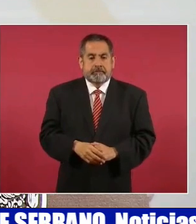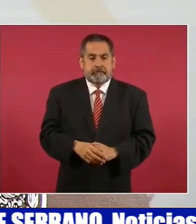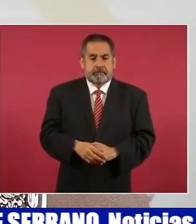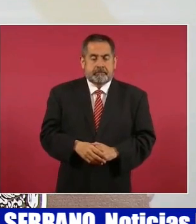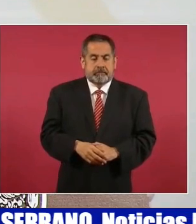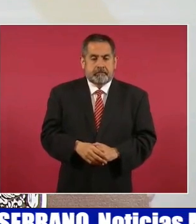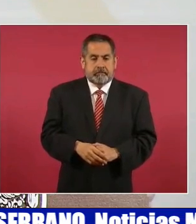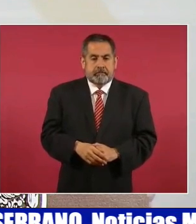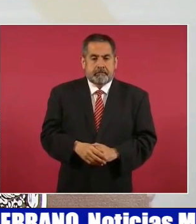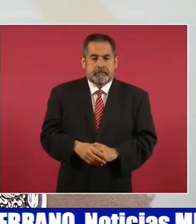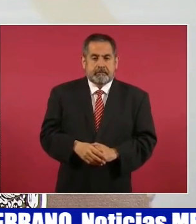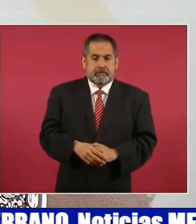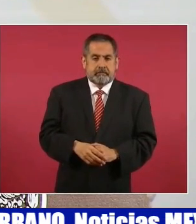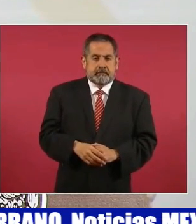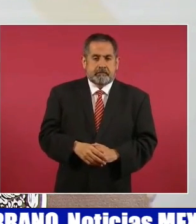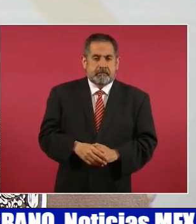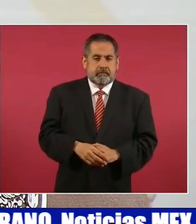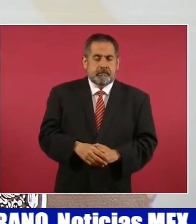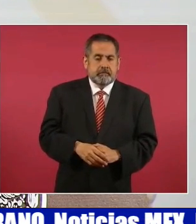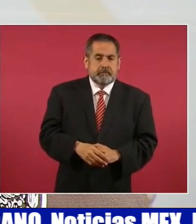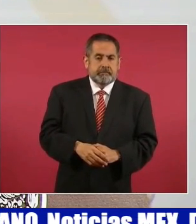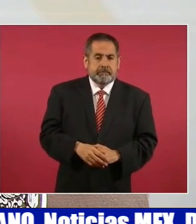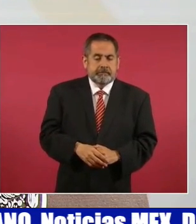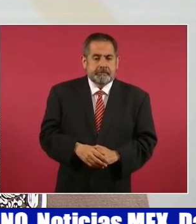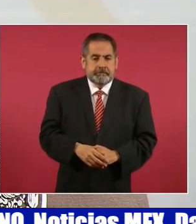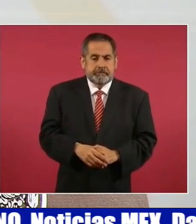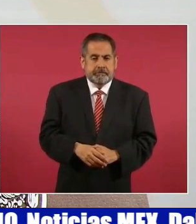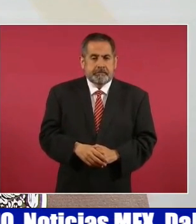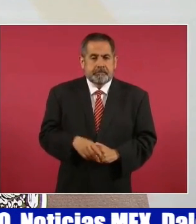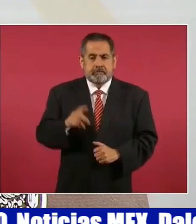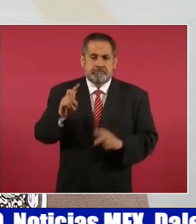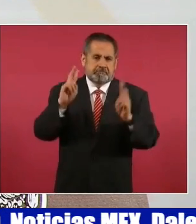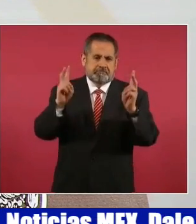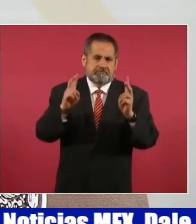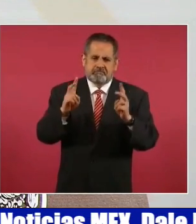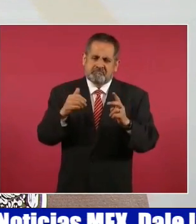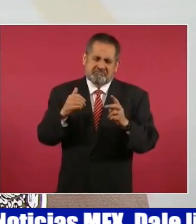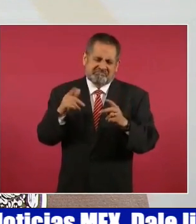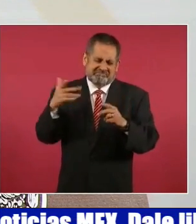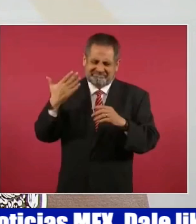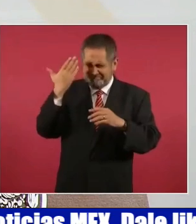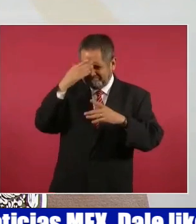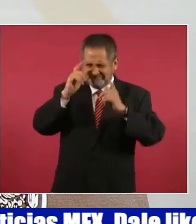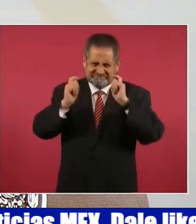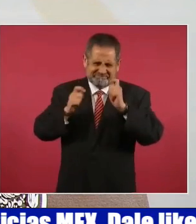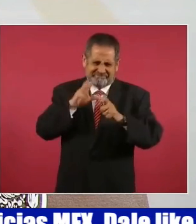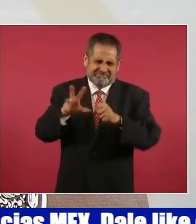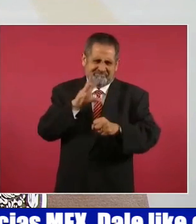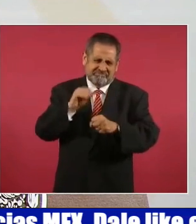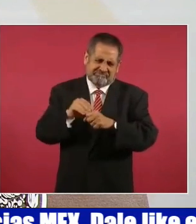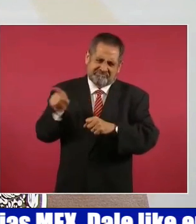maneja muy bien, porque